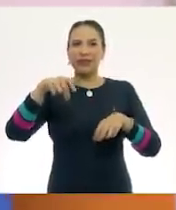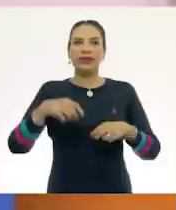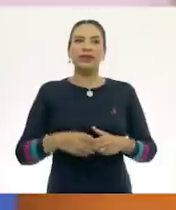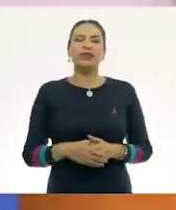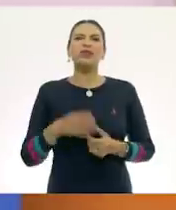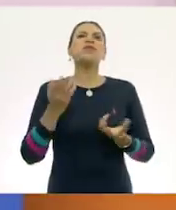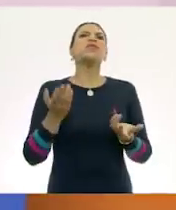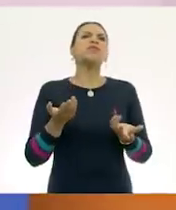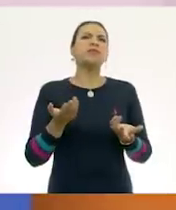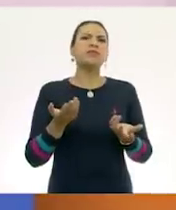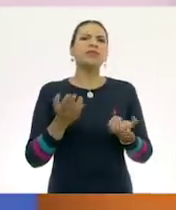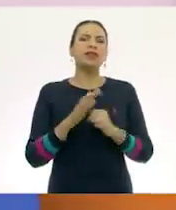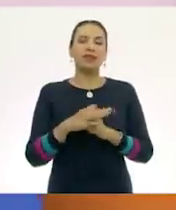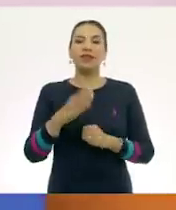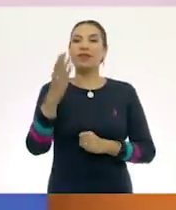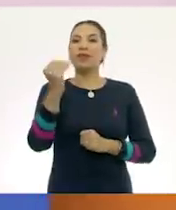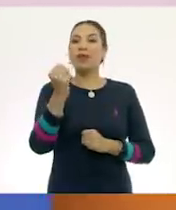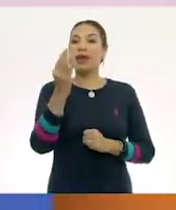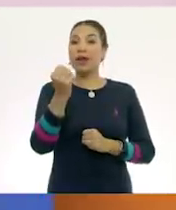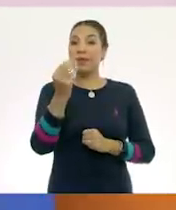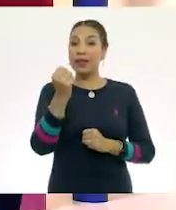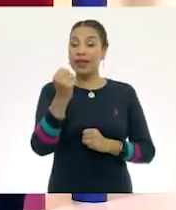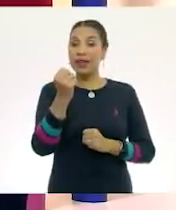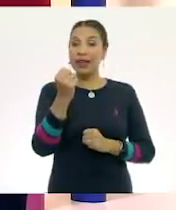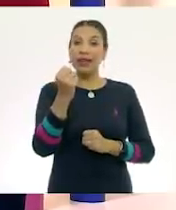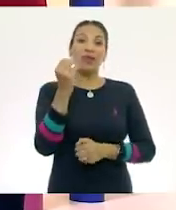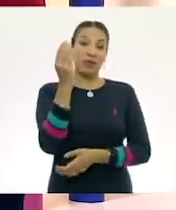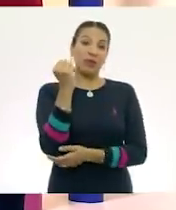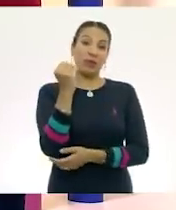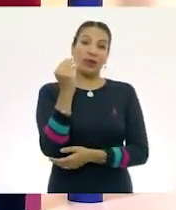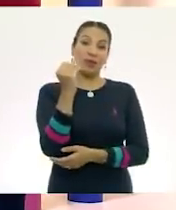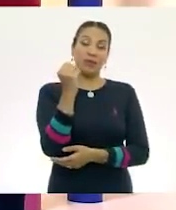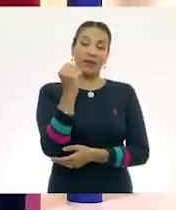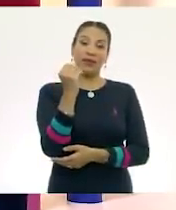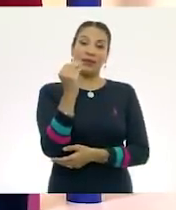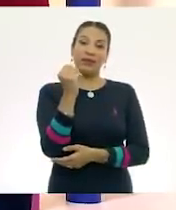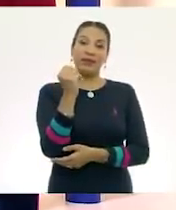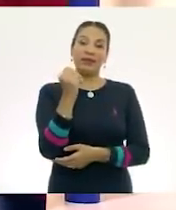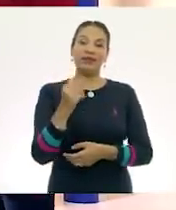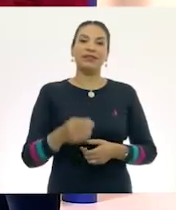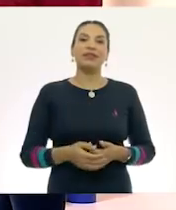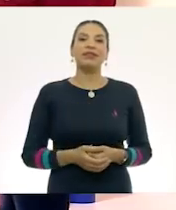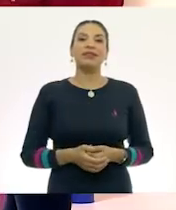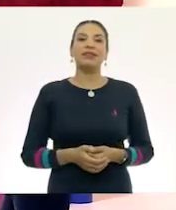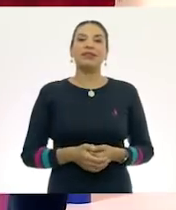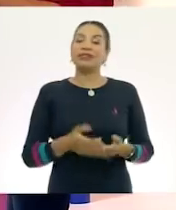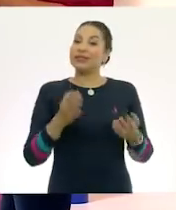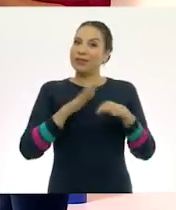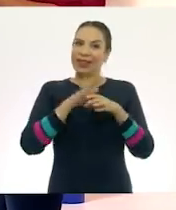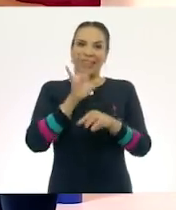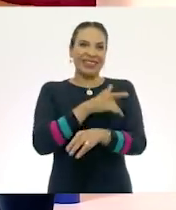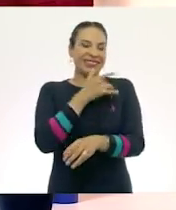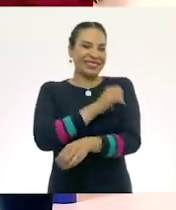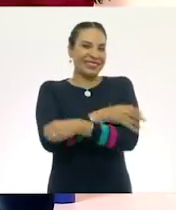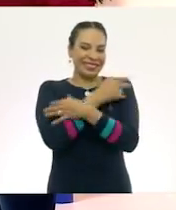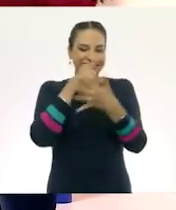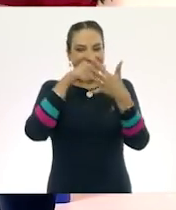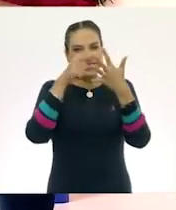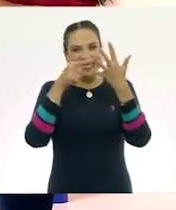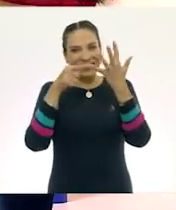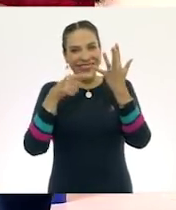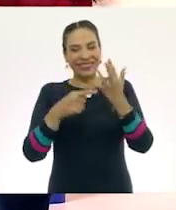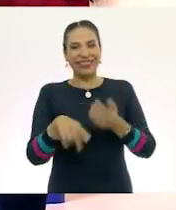¿Cuál será? ¡Nueve! ¡Nueve! ¡Nueve! Cada vez se pone más emocionante esta cuenta.